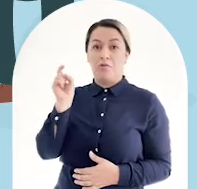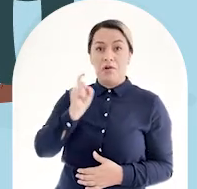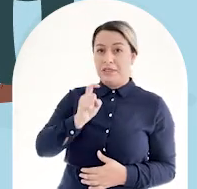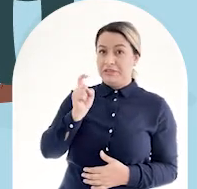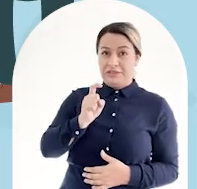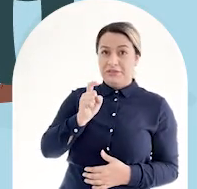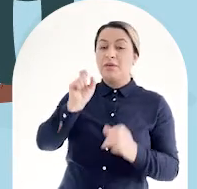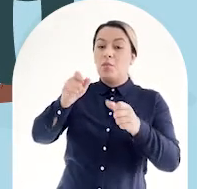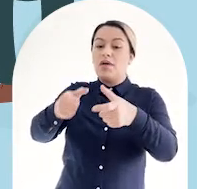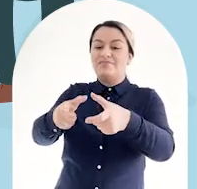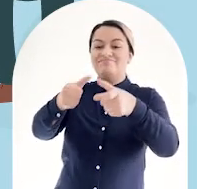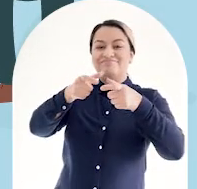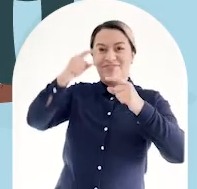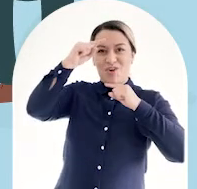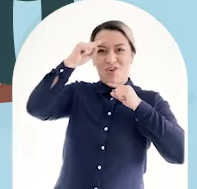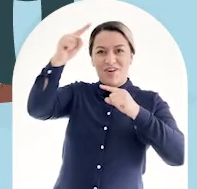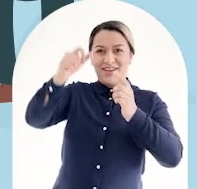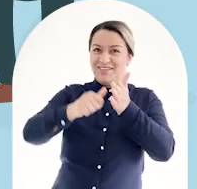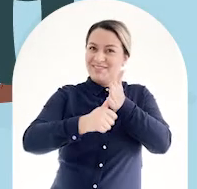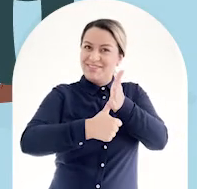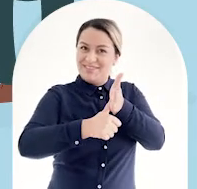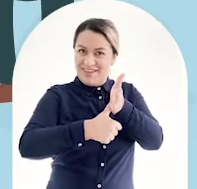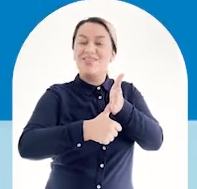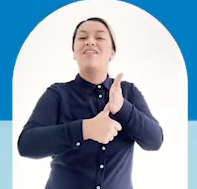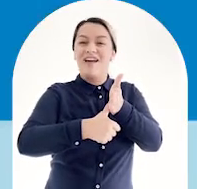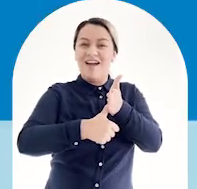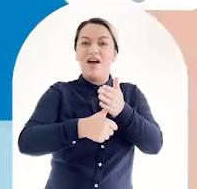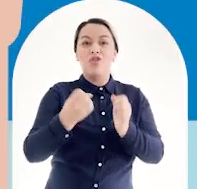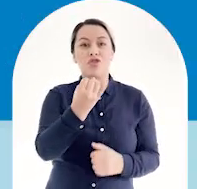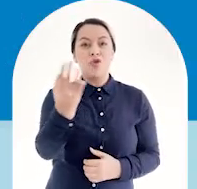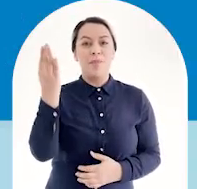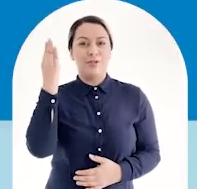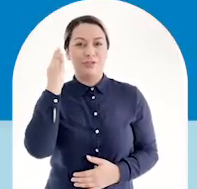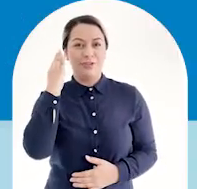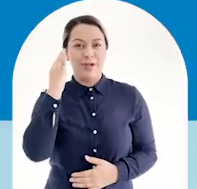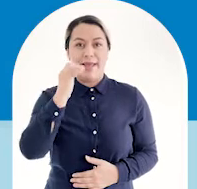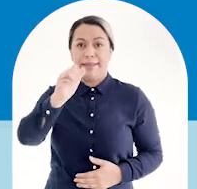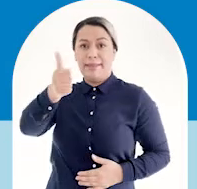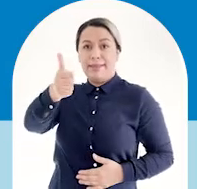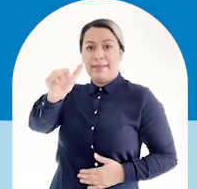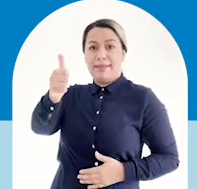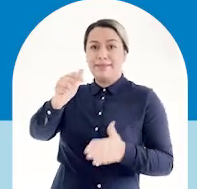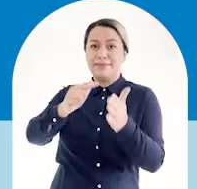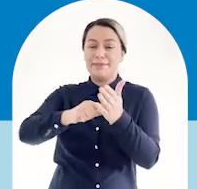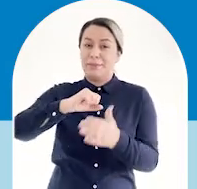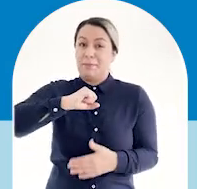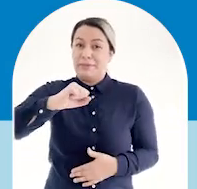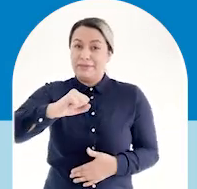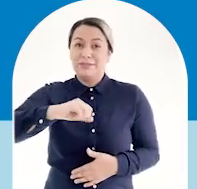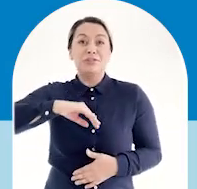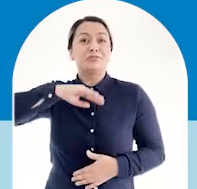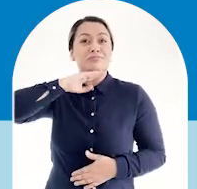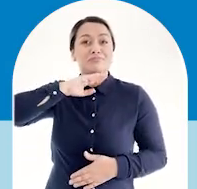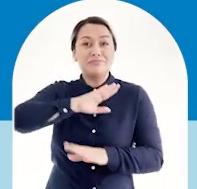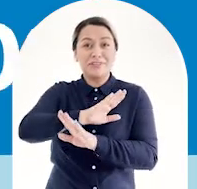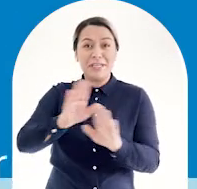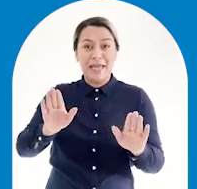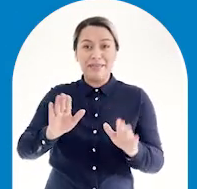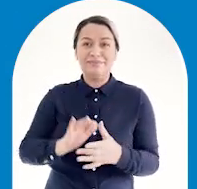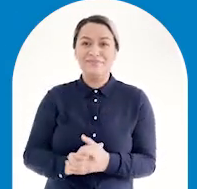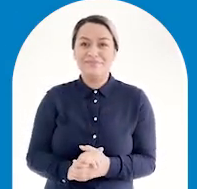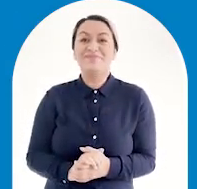se adquiere con la cédula original, su número de celular y diez mil pesitos que serán su primer ahorro.